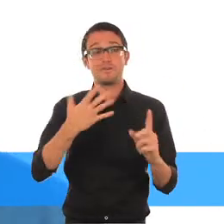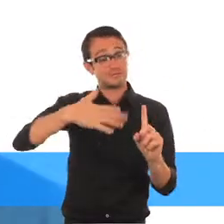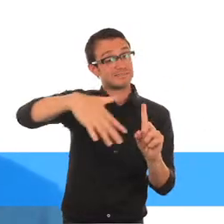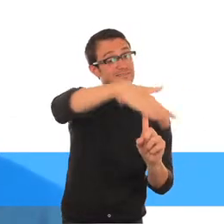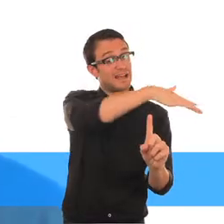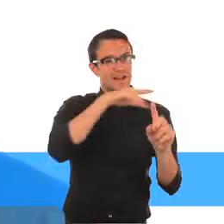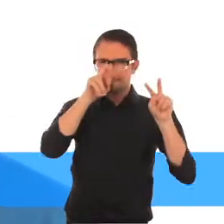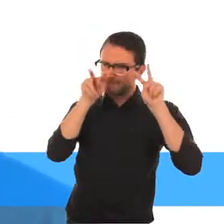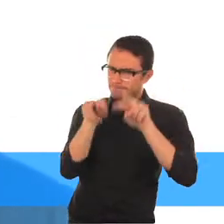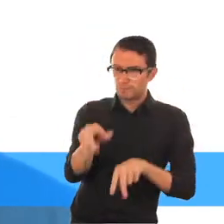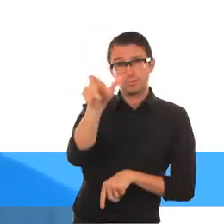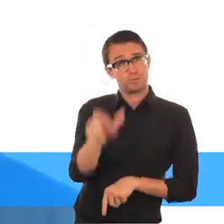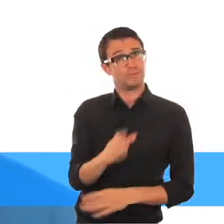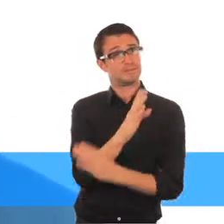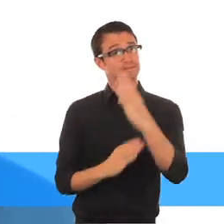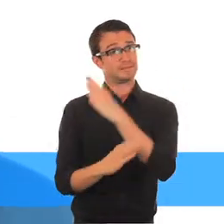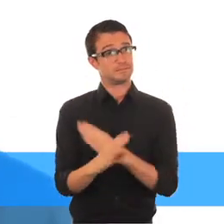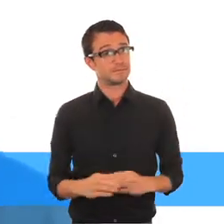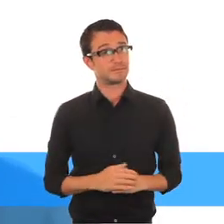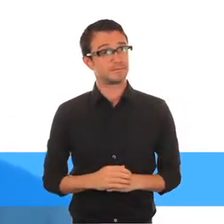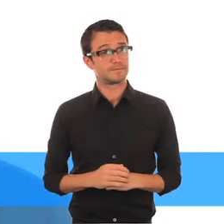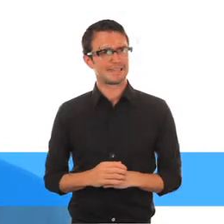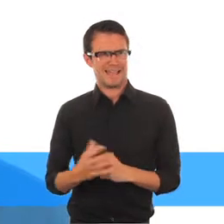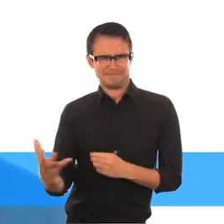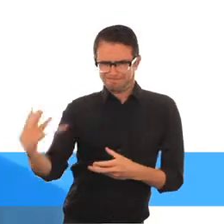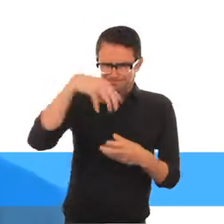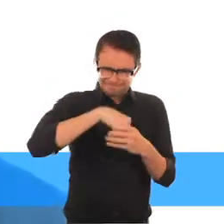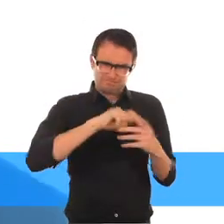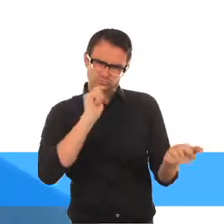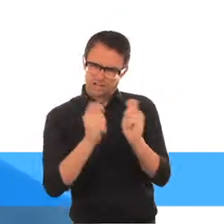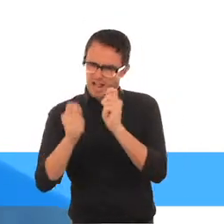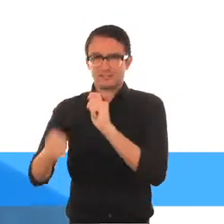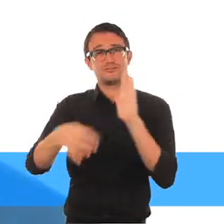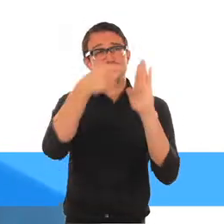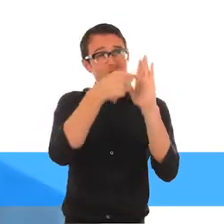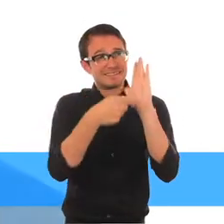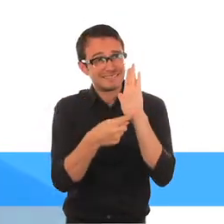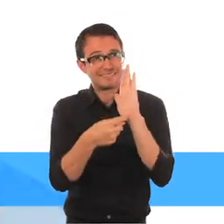la discapacidad y colocando a las personas con discapacidad en el centro de la acción que las involucra.